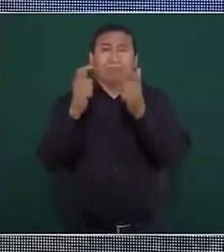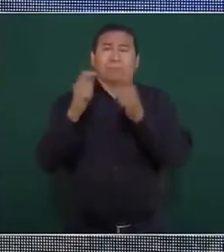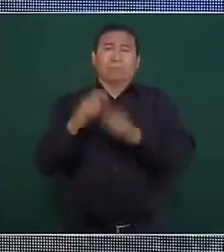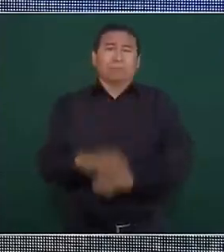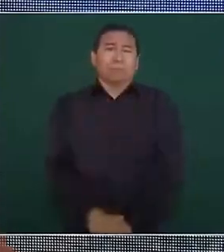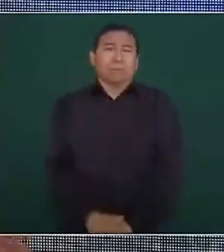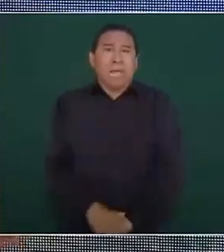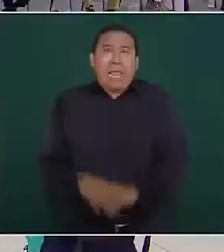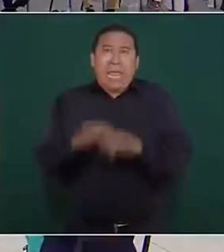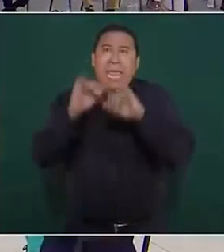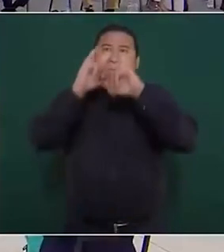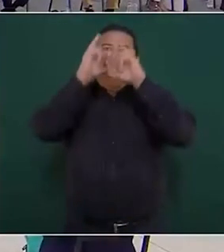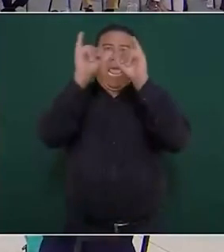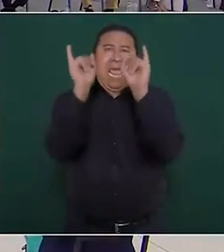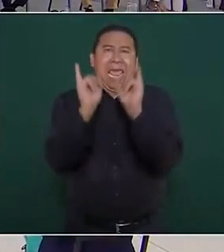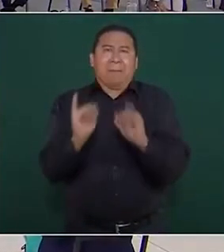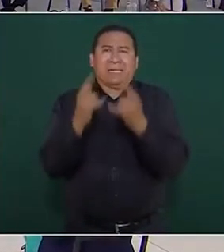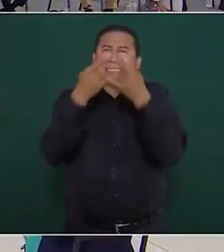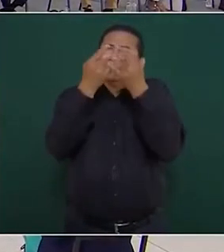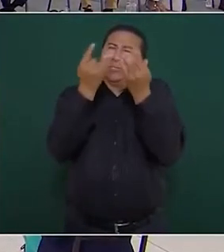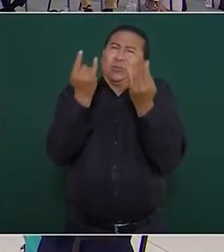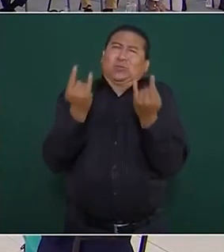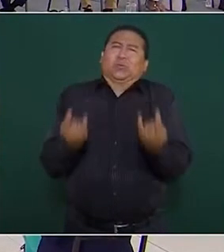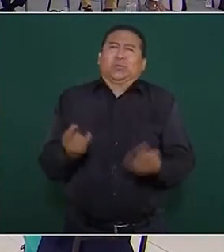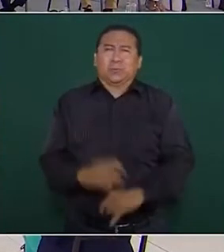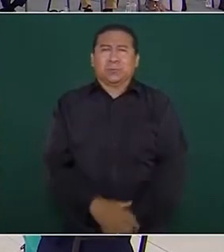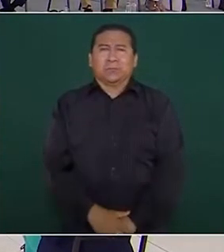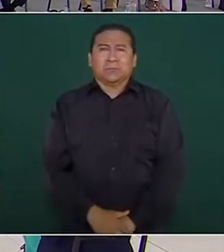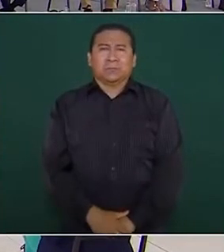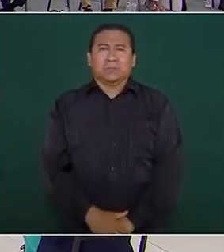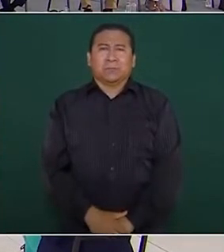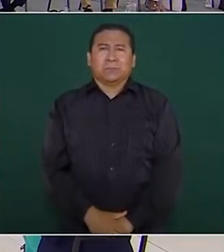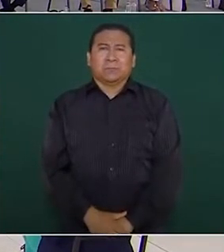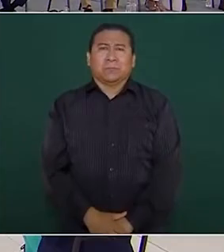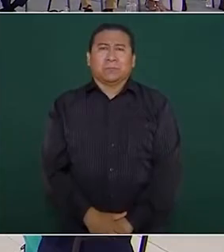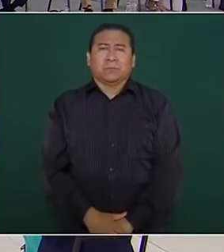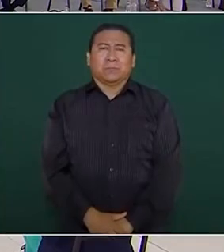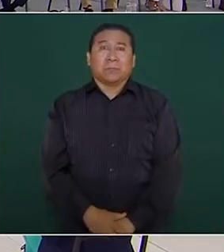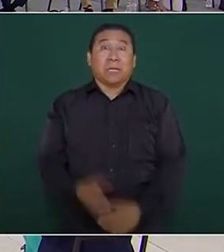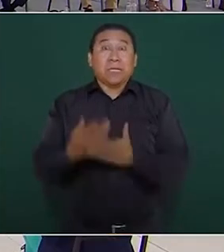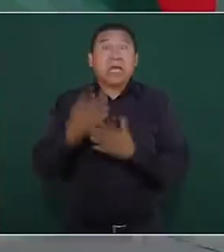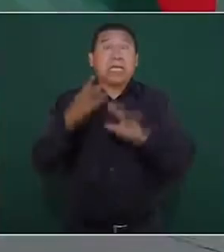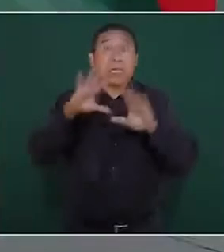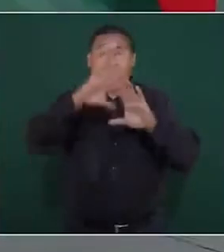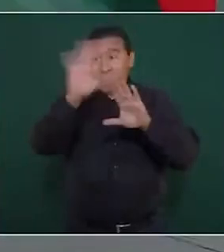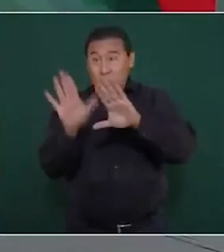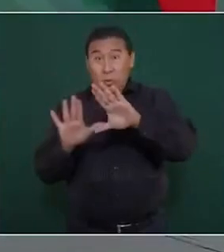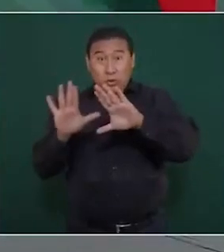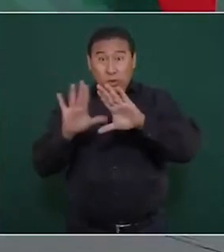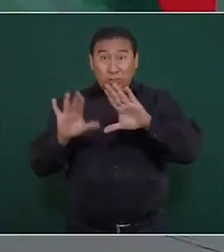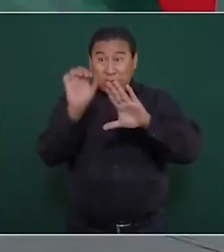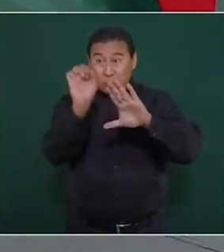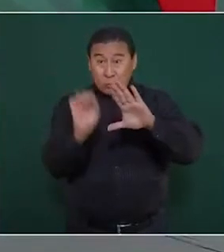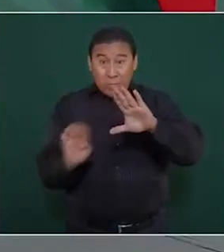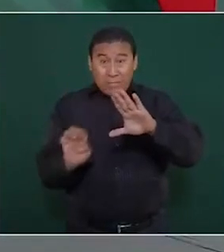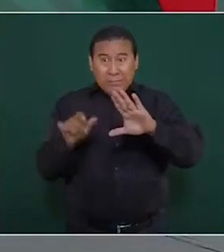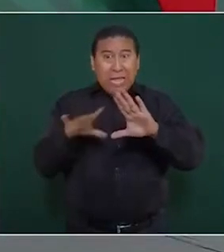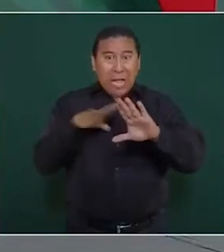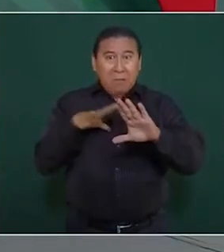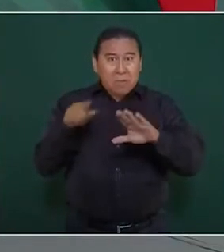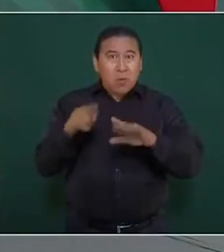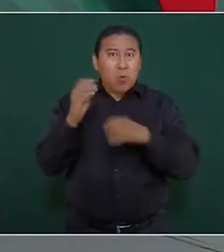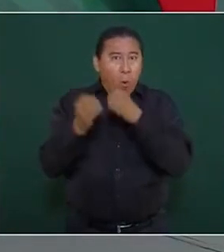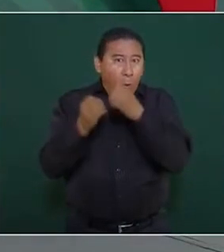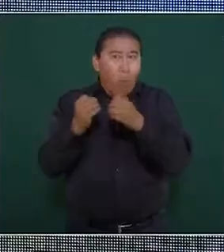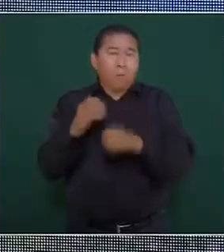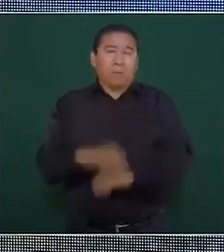Nunca en la historia del sureste se va a llevar a cabo